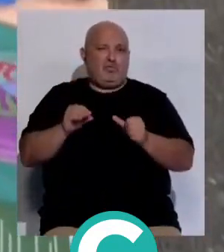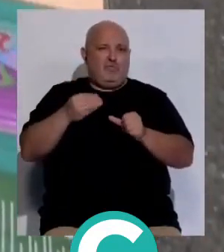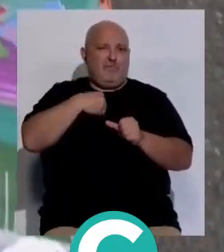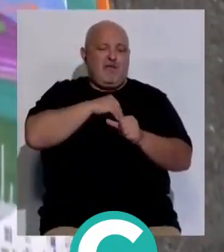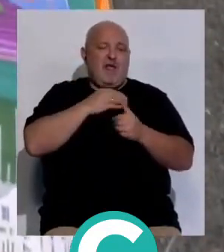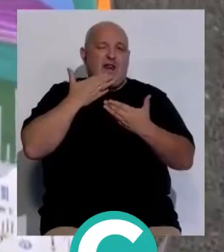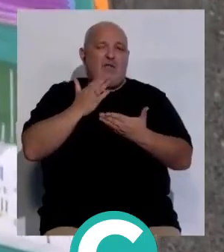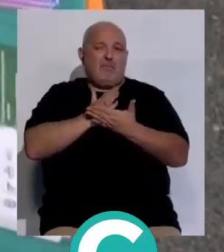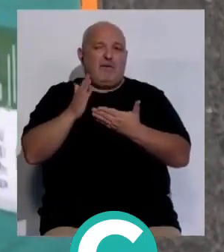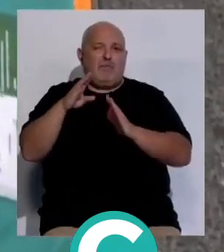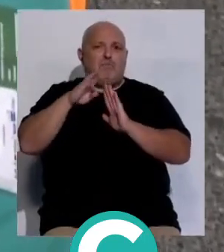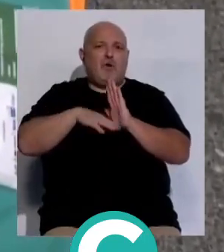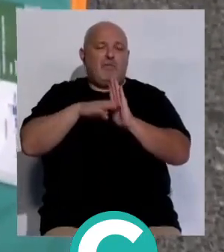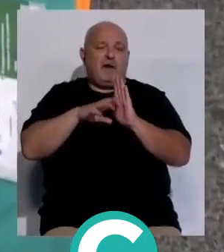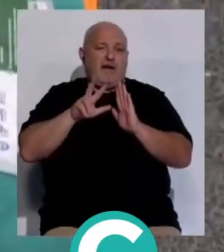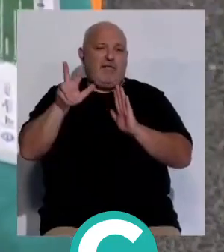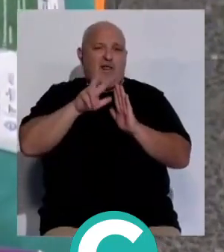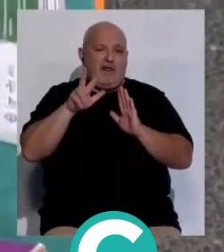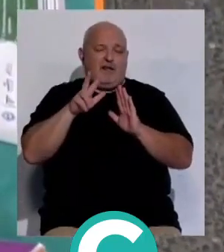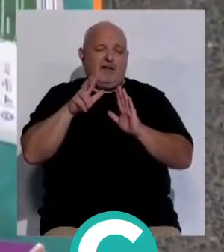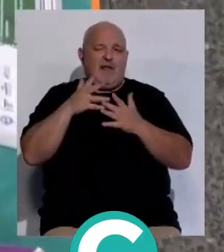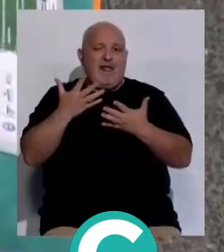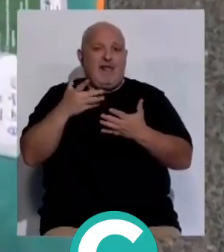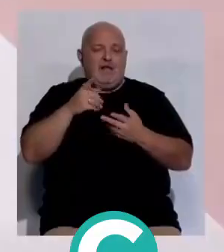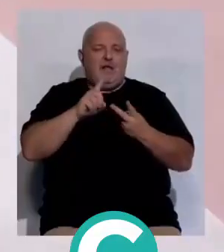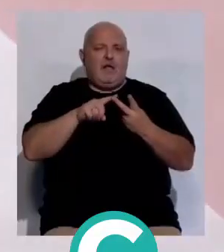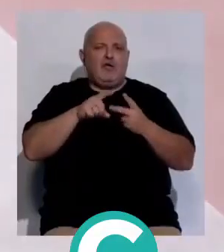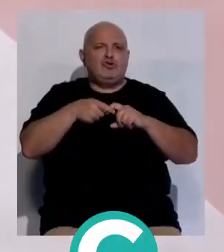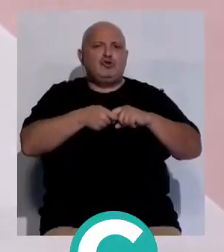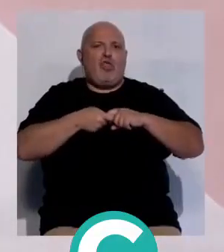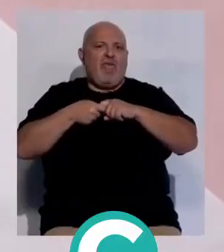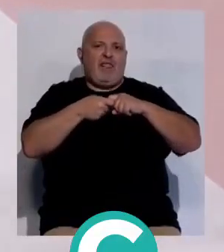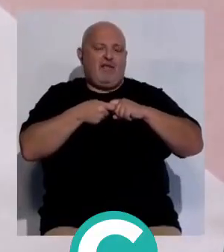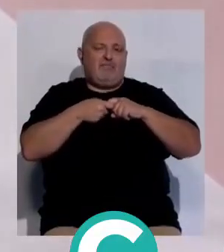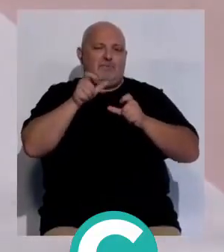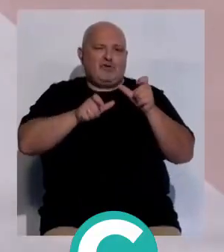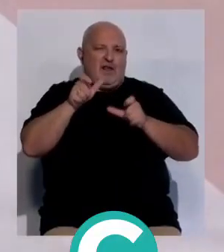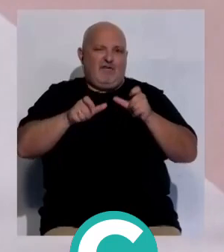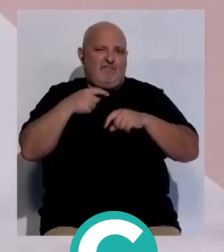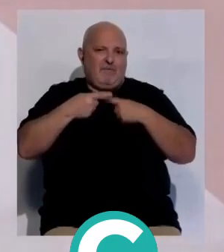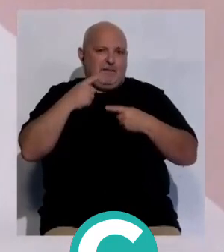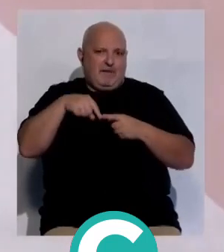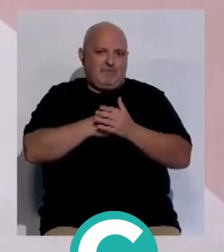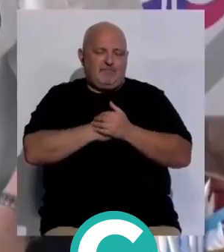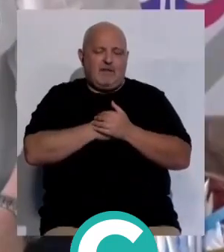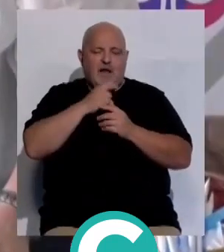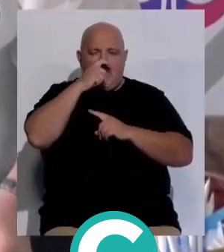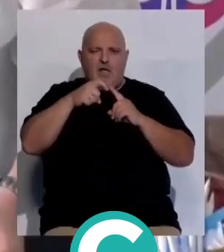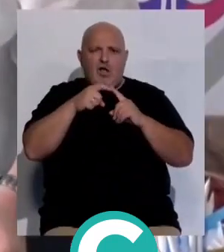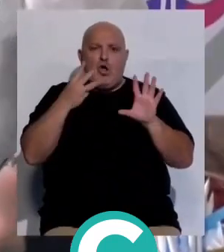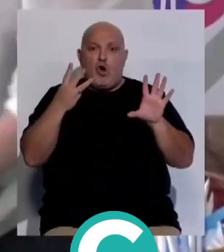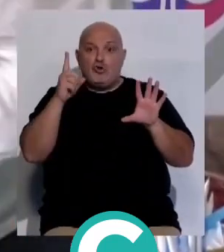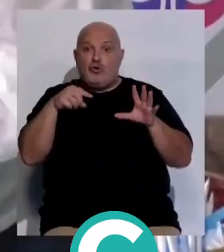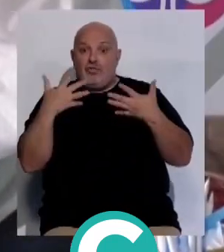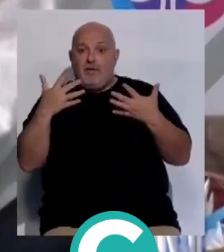se debe por un lado al Programa Nacional de Donación y Trasplantes y por otro a la solidaridad de los donantes y sus familiares. Cada año, 8